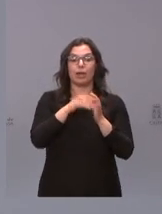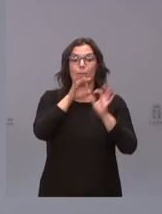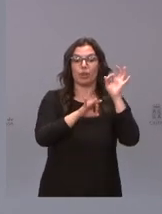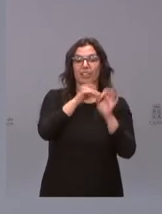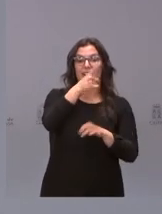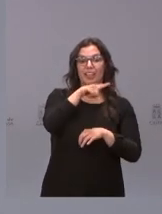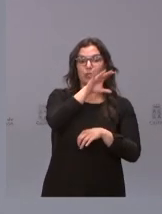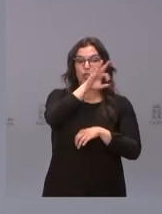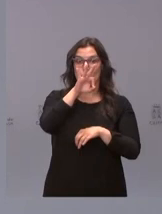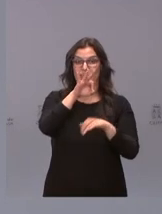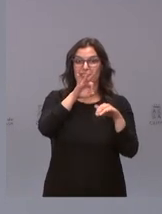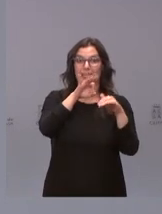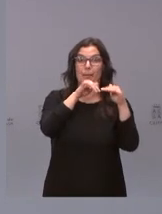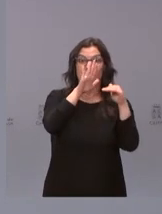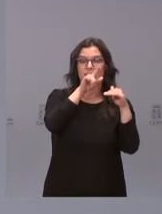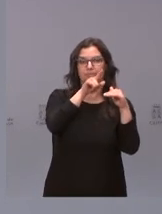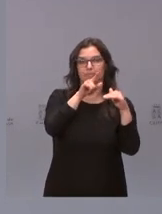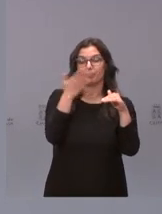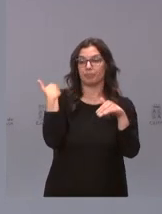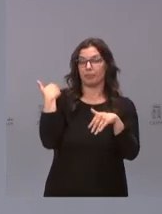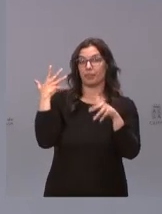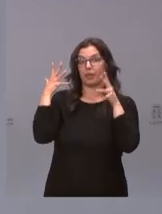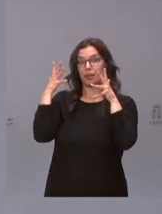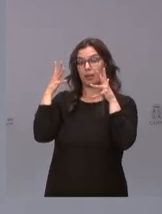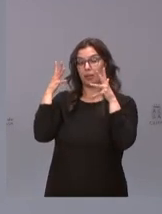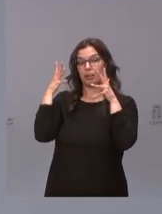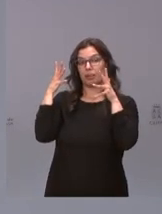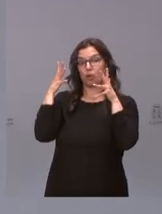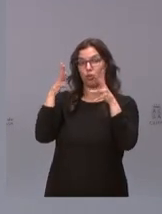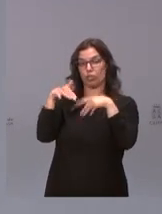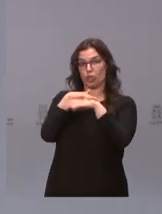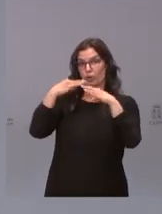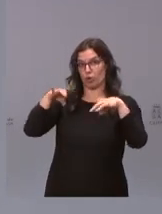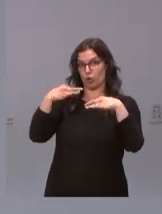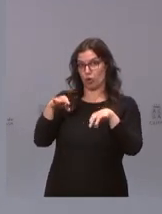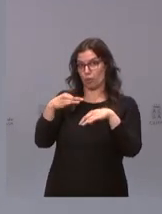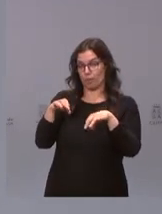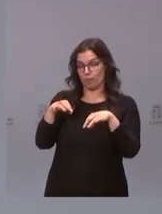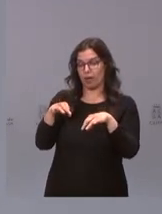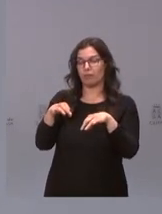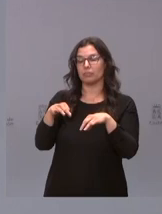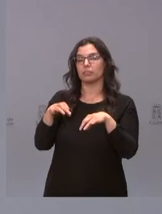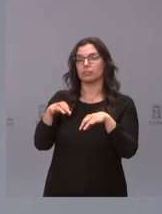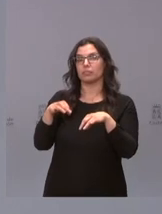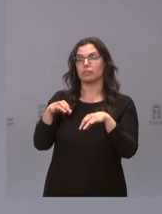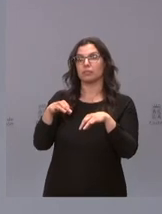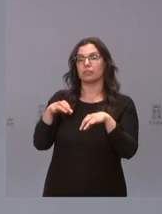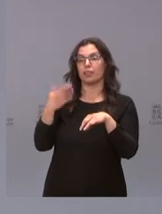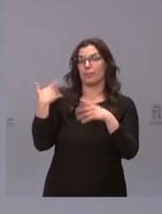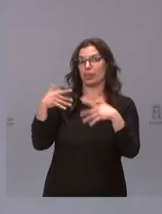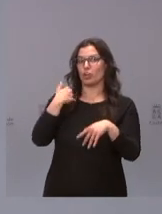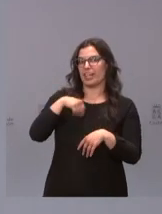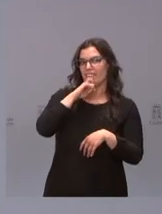se anunció el miércoles en el consejo de gobierno ordinario hoy vamos a tener un consejo de gobierno extraordinario